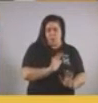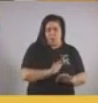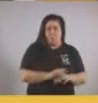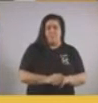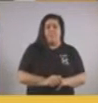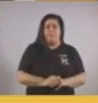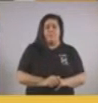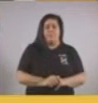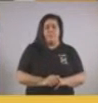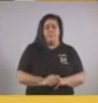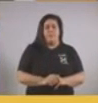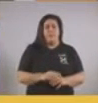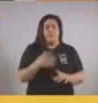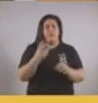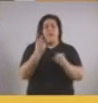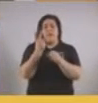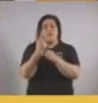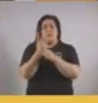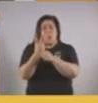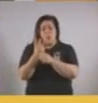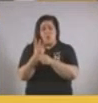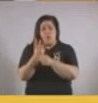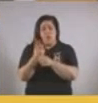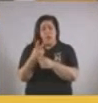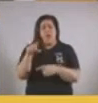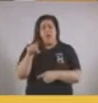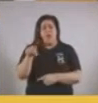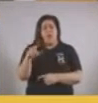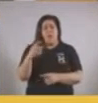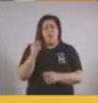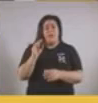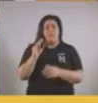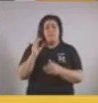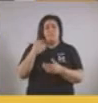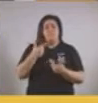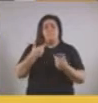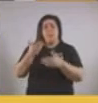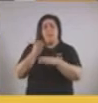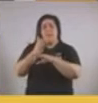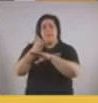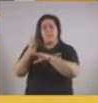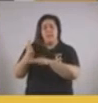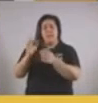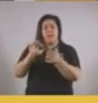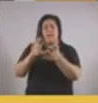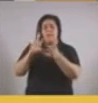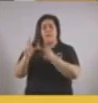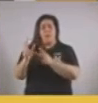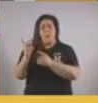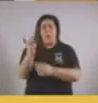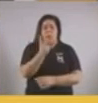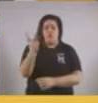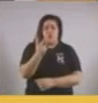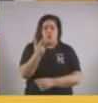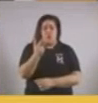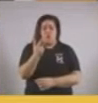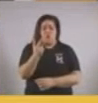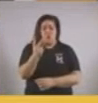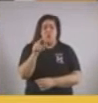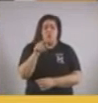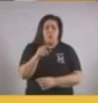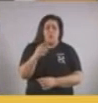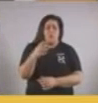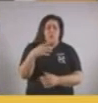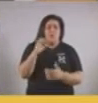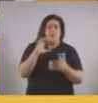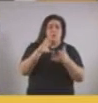En el caso de la escuela secundaria, van a tener presencialidad, pero de manera bimodal, alternando entre